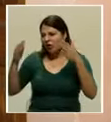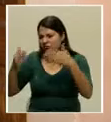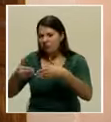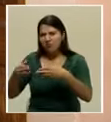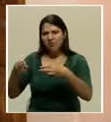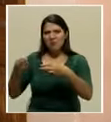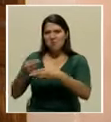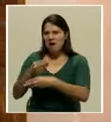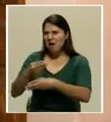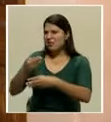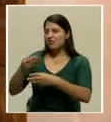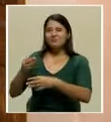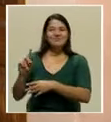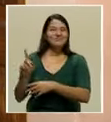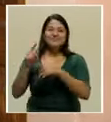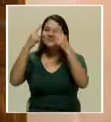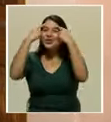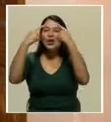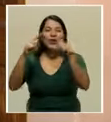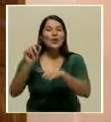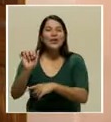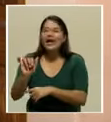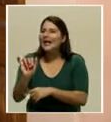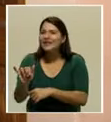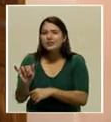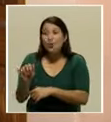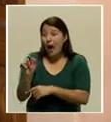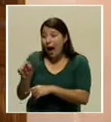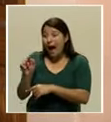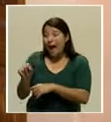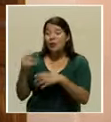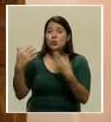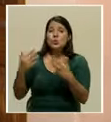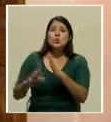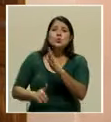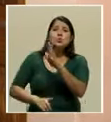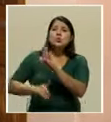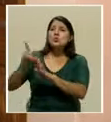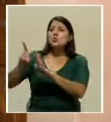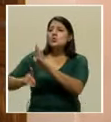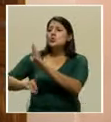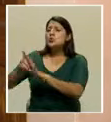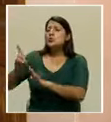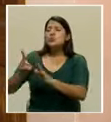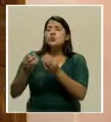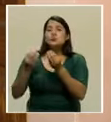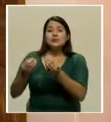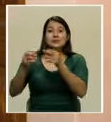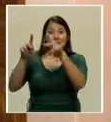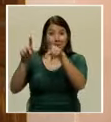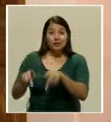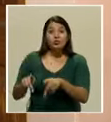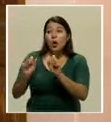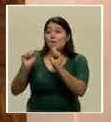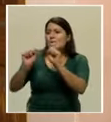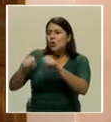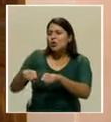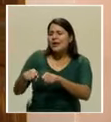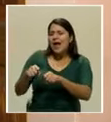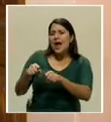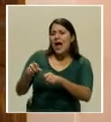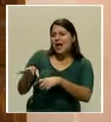logrado lo que él logró. Un semillero tan grande, donde todo el mundo encontraba